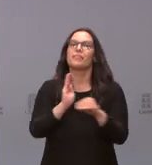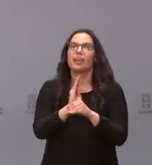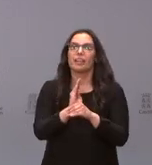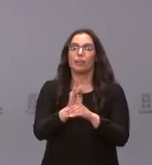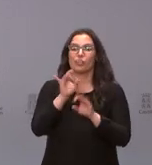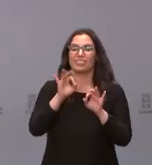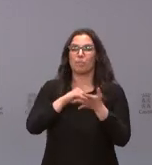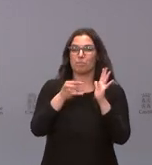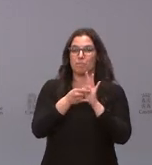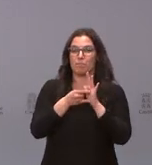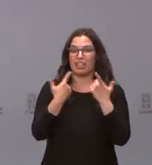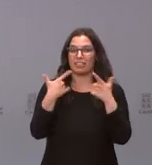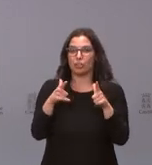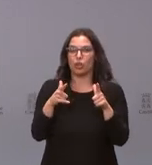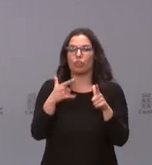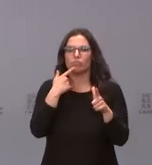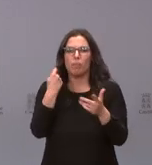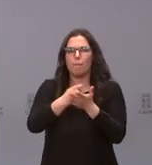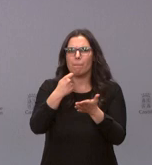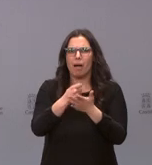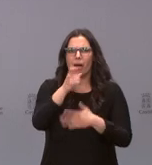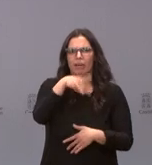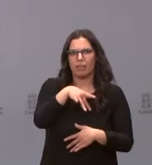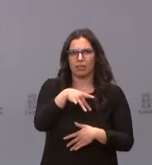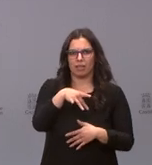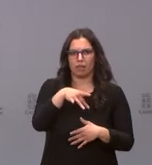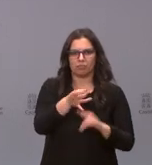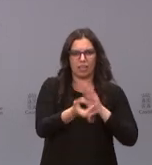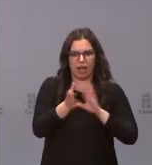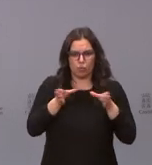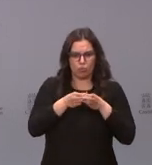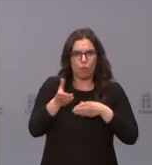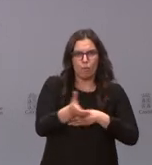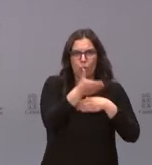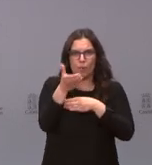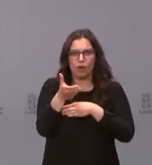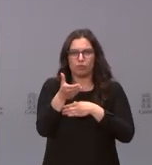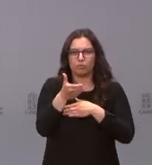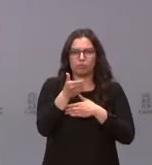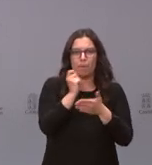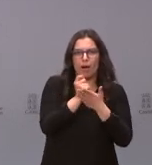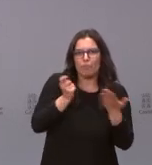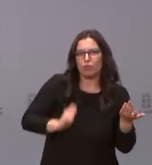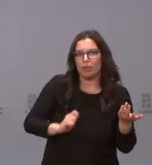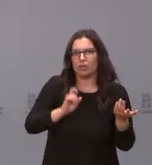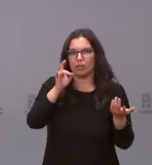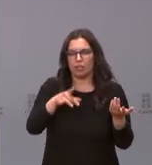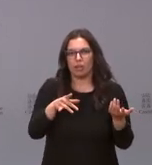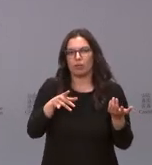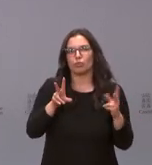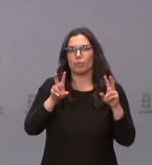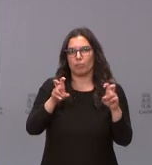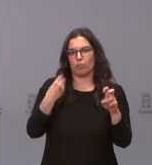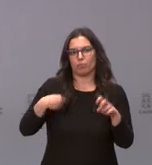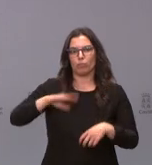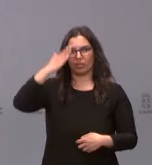sectorial, es decir, quién paga la realización y la implantación de este tipo de parques, personal, hay que decir que, en primer lugar, son las entidades titulares de